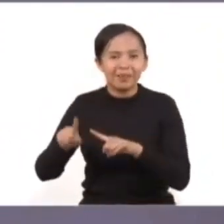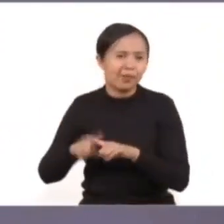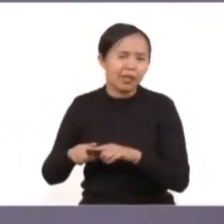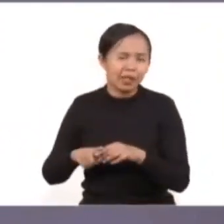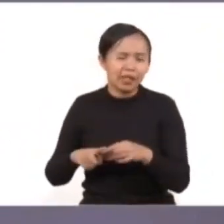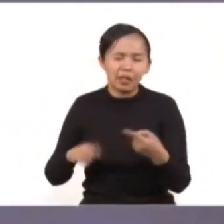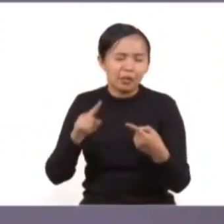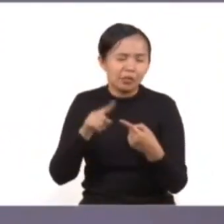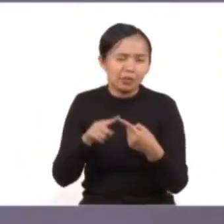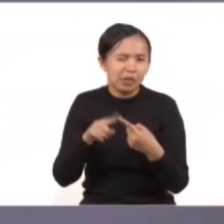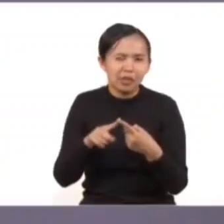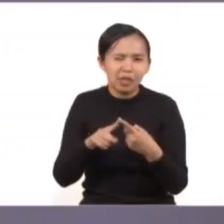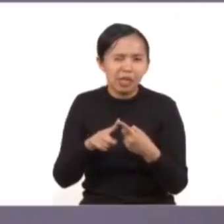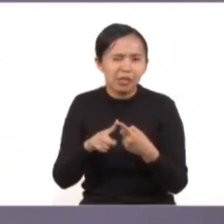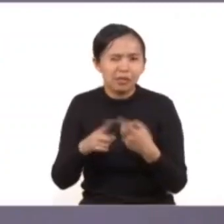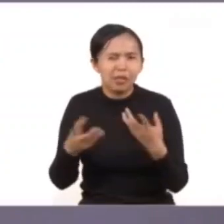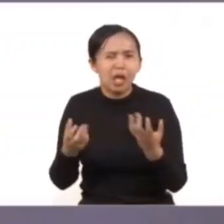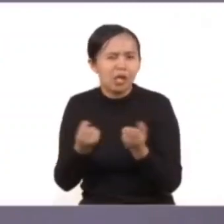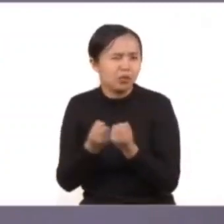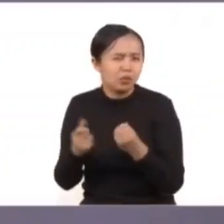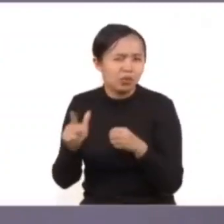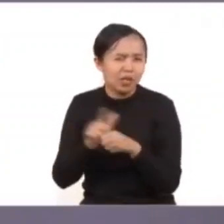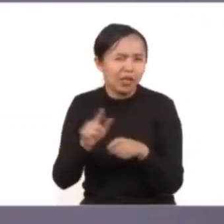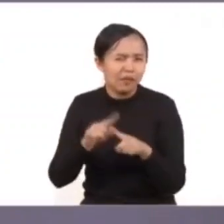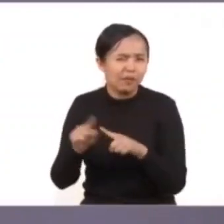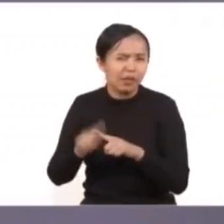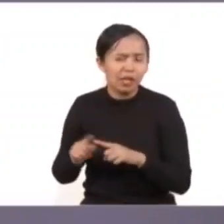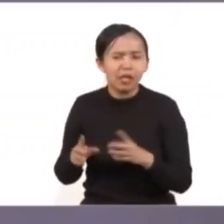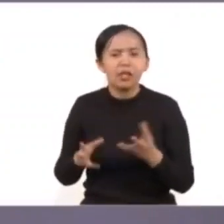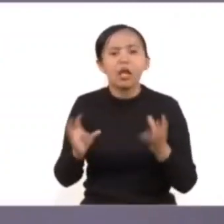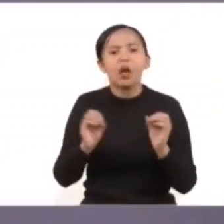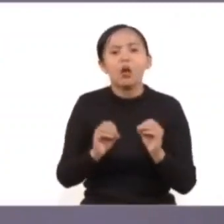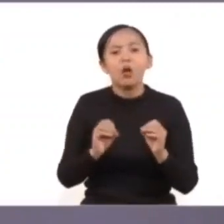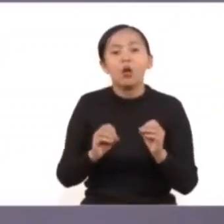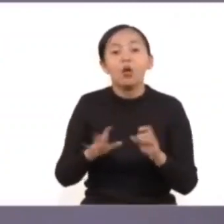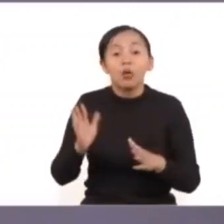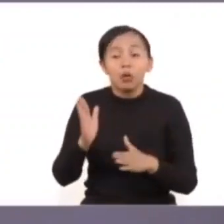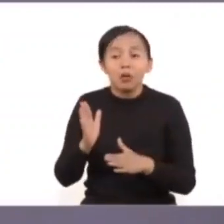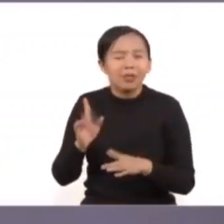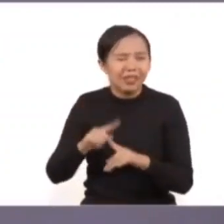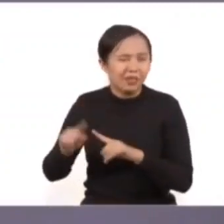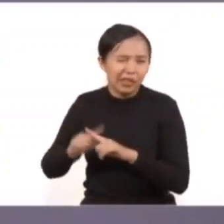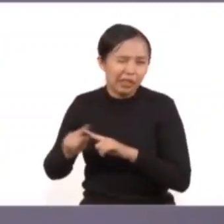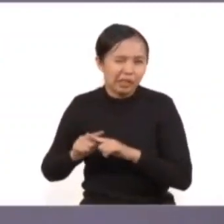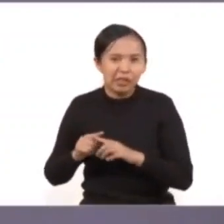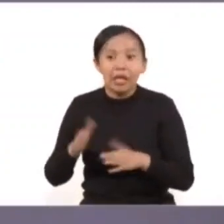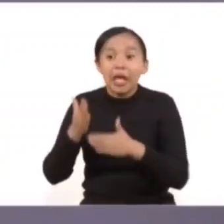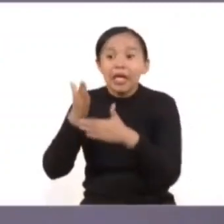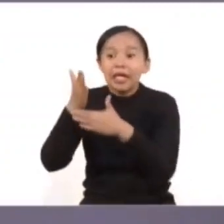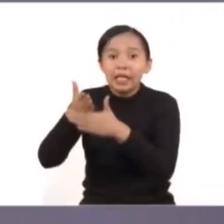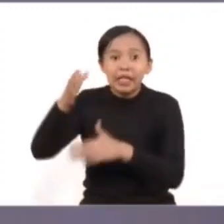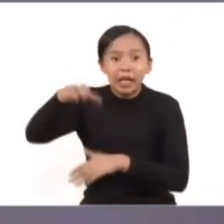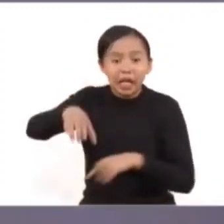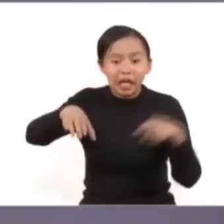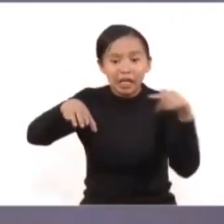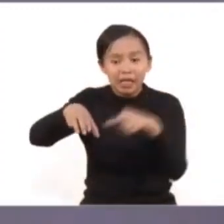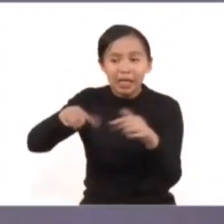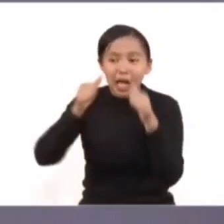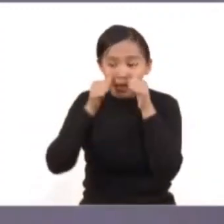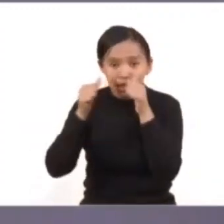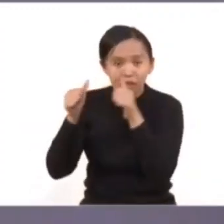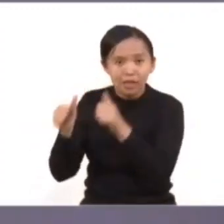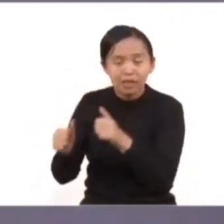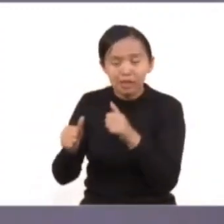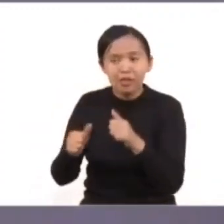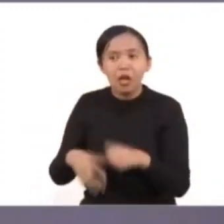social o de cualquier lugar vaya a una instancia a solicitar apoyo sabiendo que va a ser atendida, sabiendo que